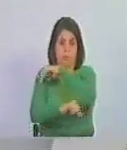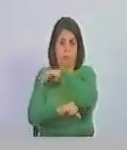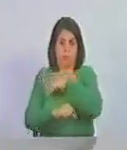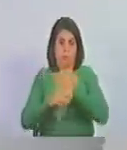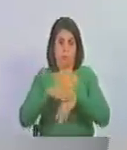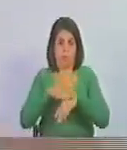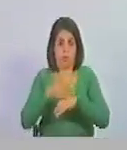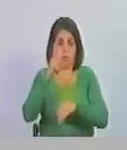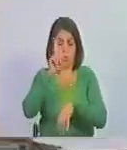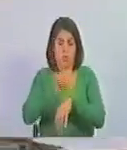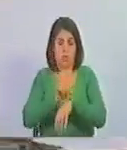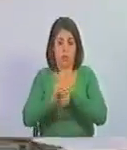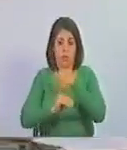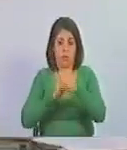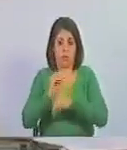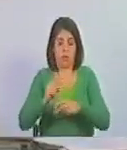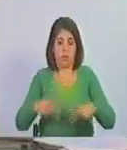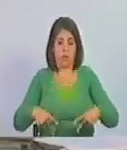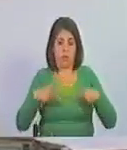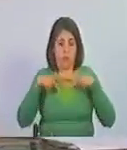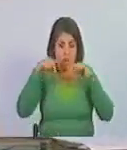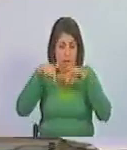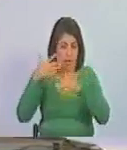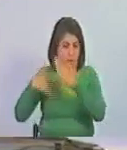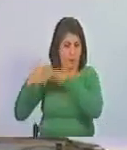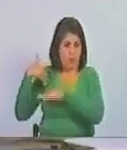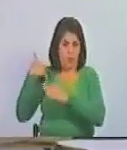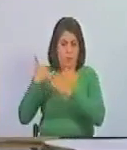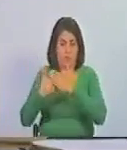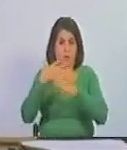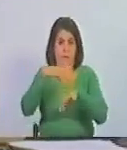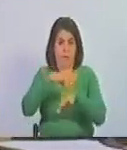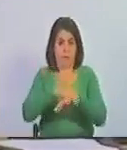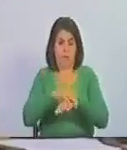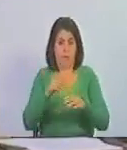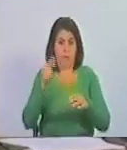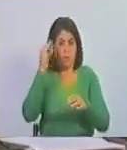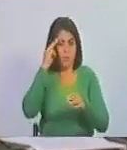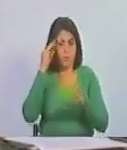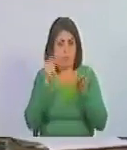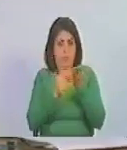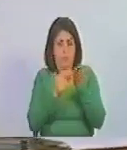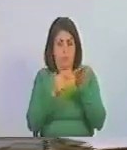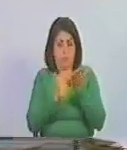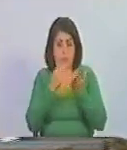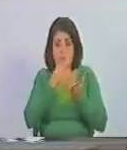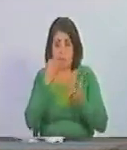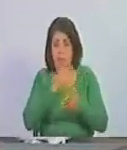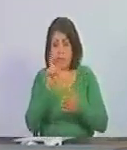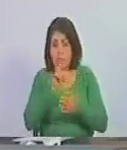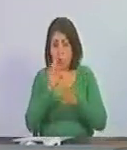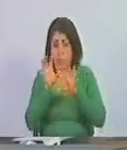porque lo único que ha sabido hacer en la vida desde aquel tiempo que lo agarraron robando en Compubol esto es verdad esto no es una caricatura esto es real